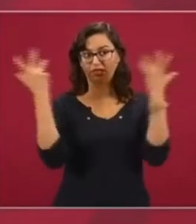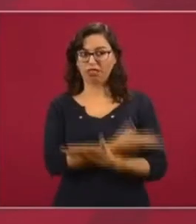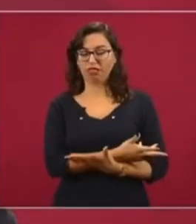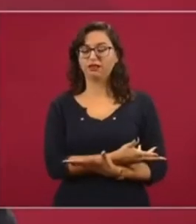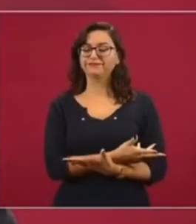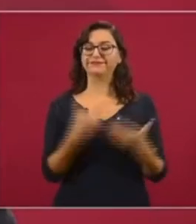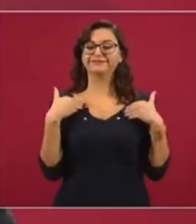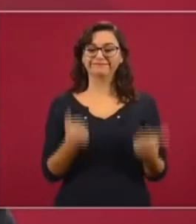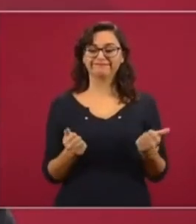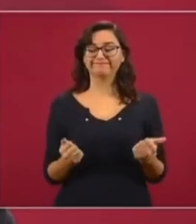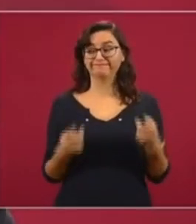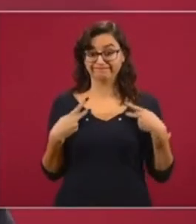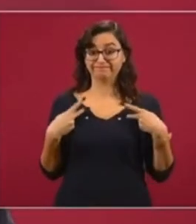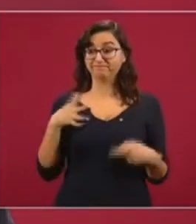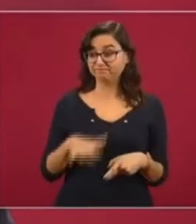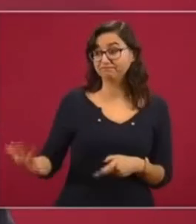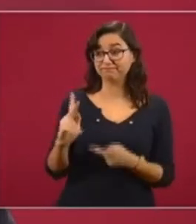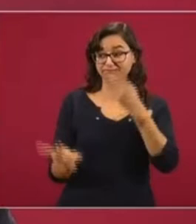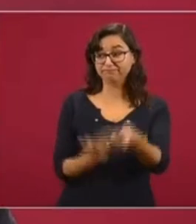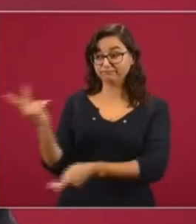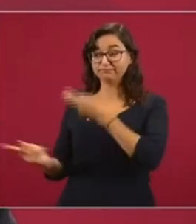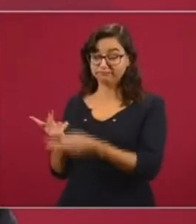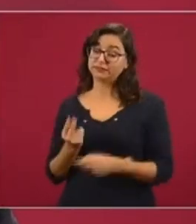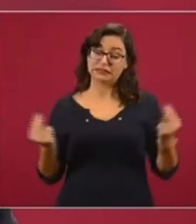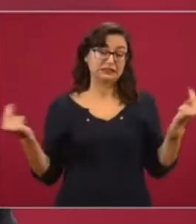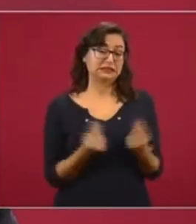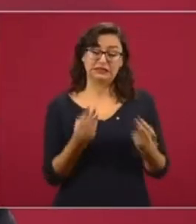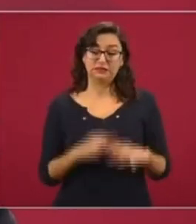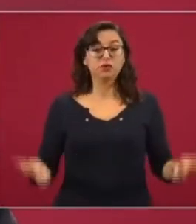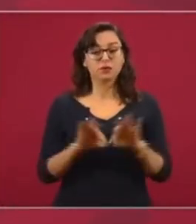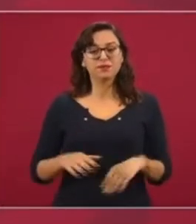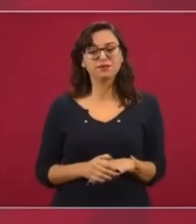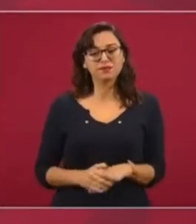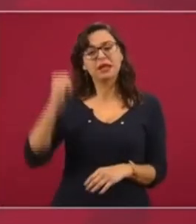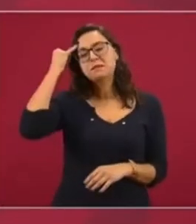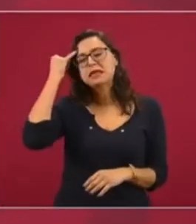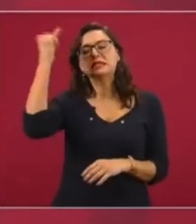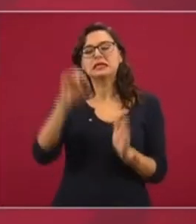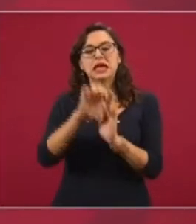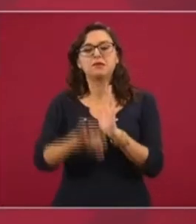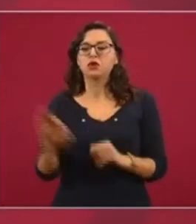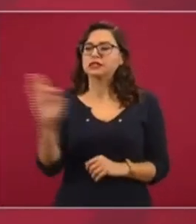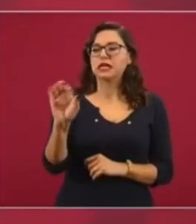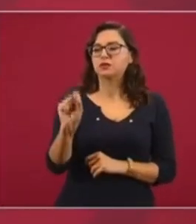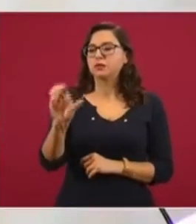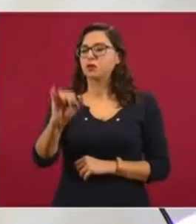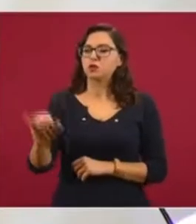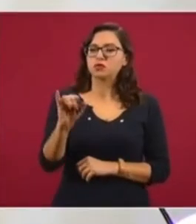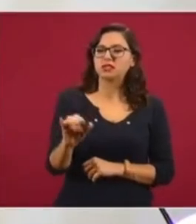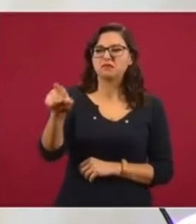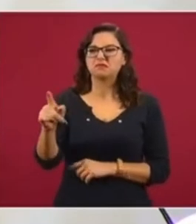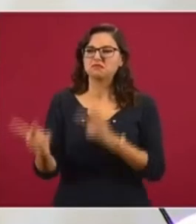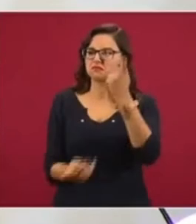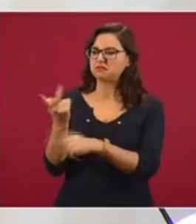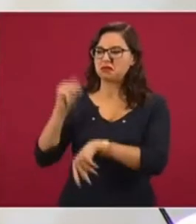Imagínense si la Corte hubiese desechado la consulta y se da este caso de ayer.